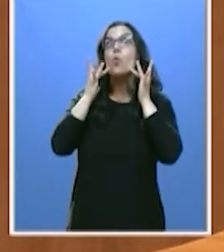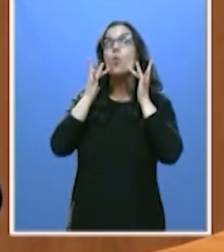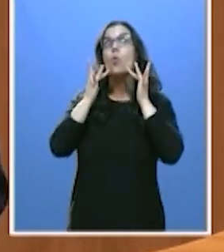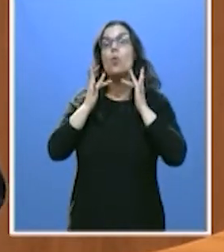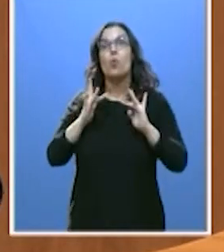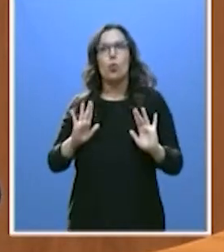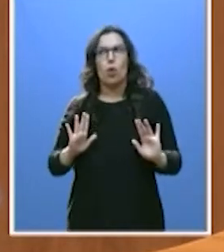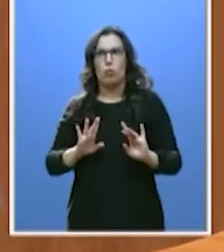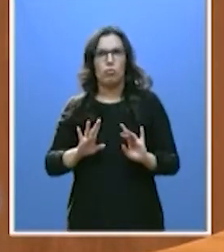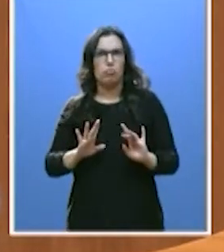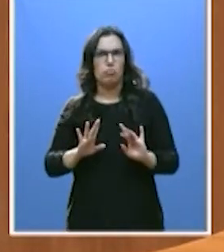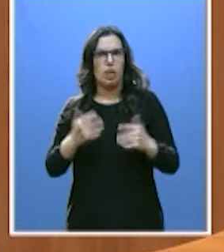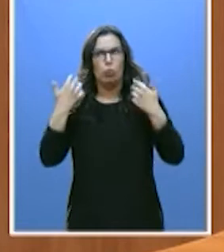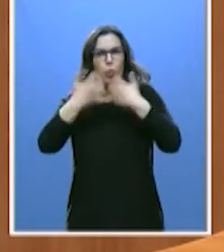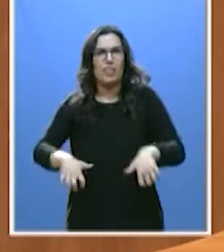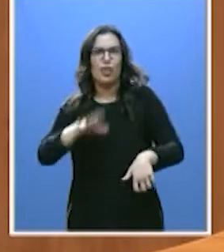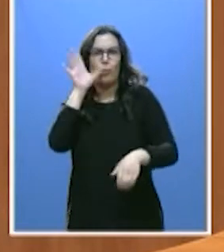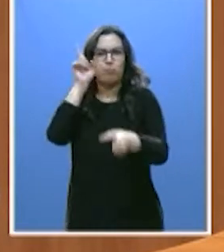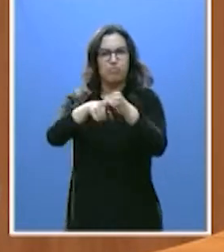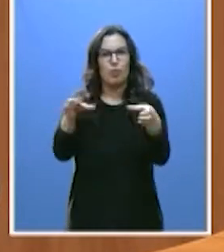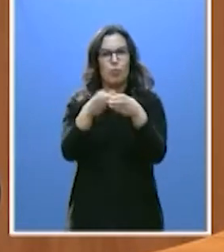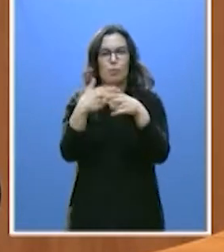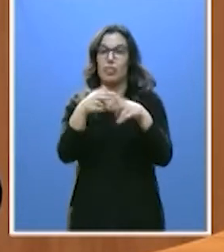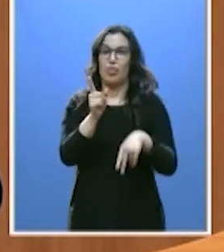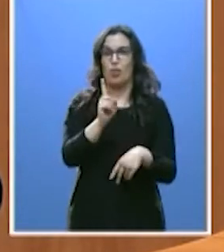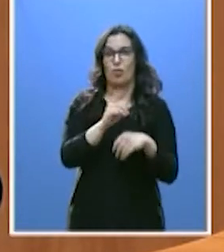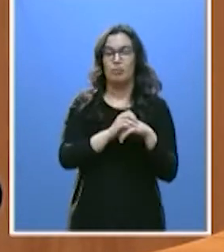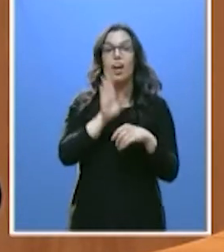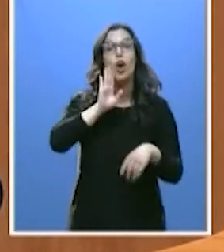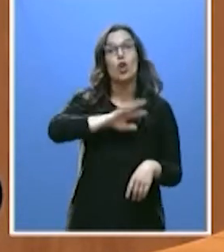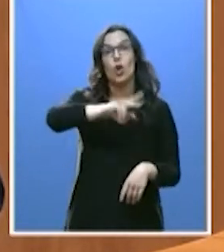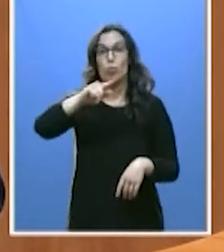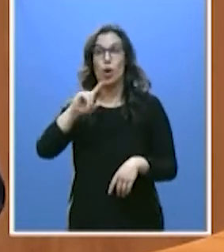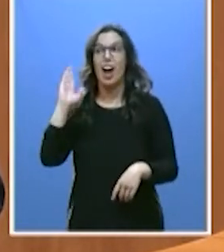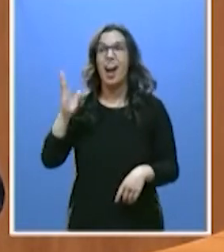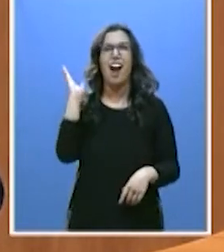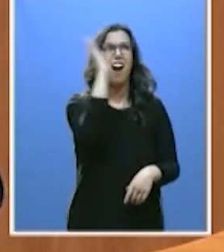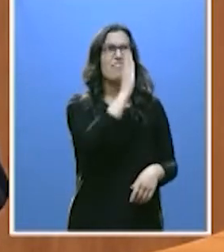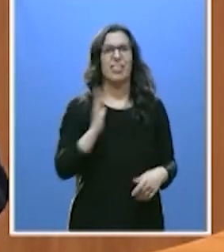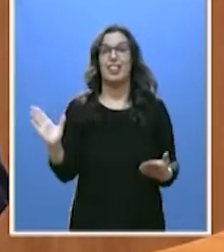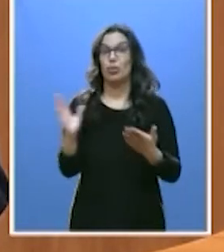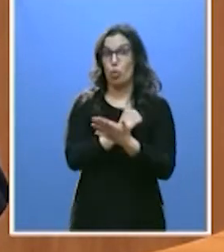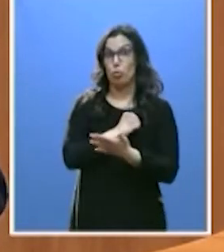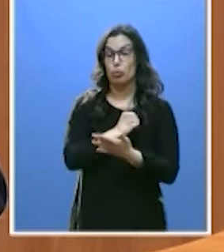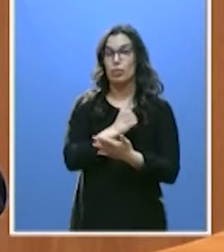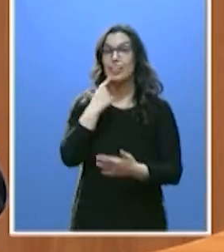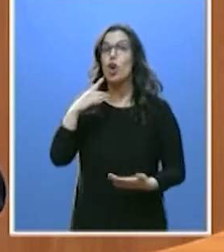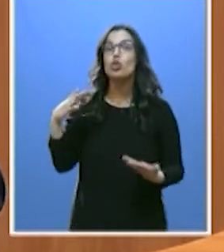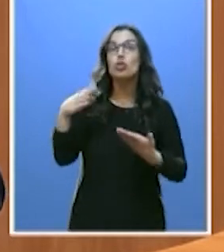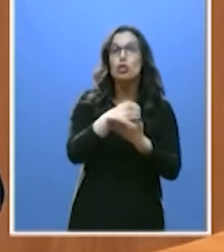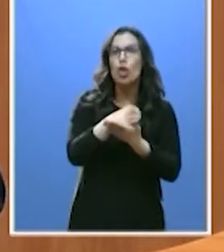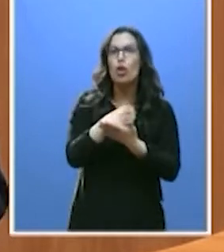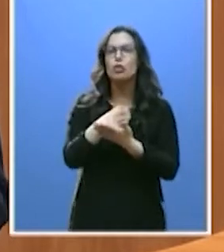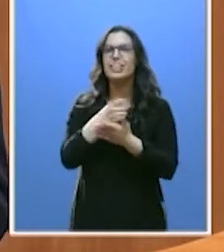militantes de nuestros partidos. La corrupción afecta a todos los partidos. Y cuando digo a todos, digo